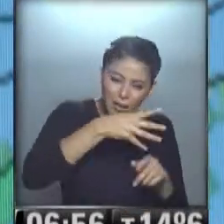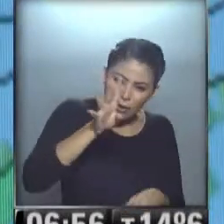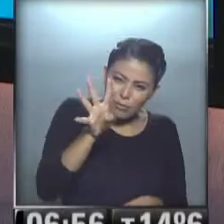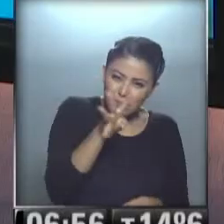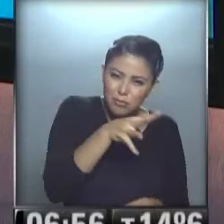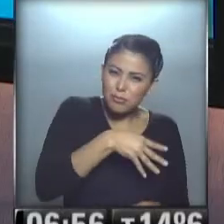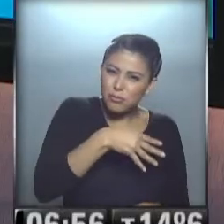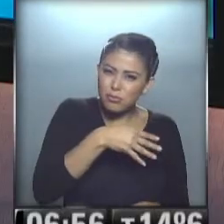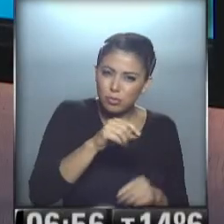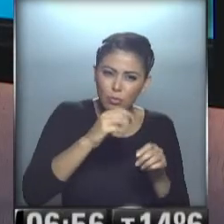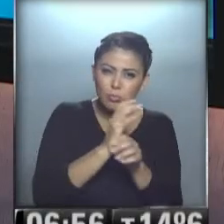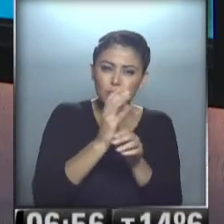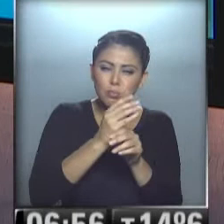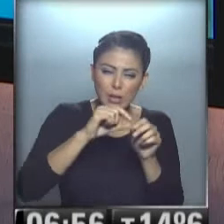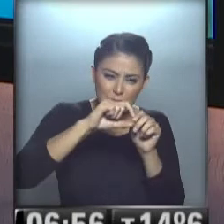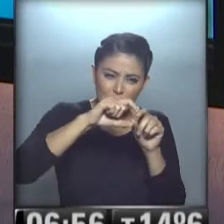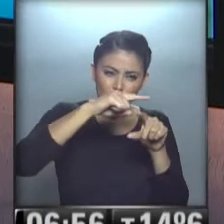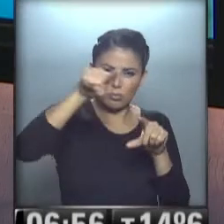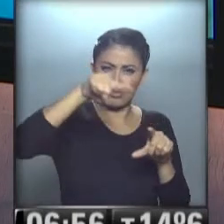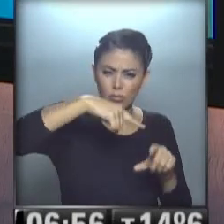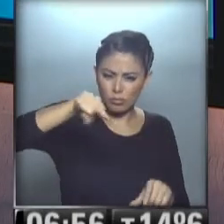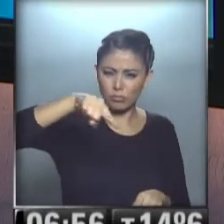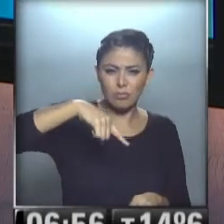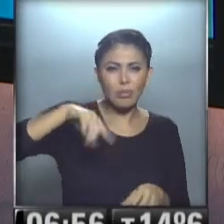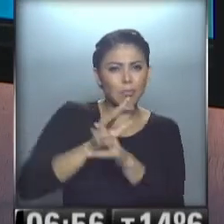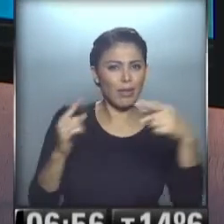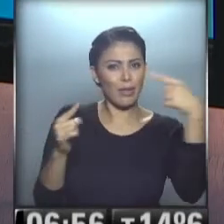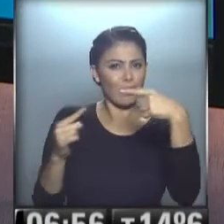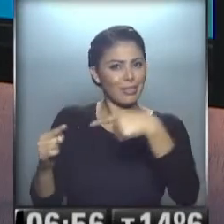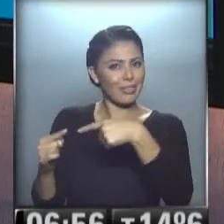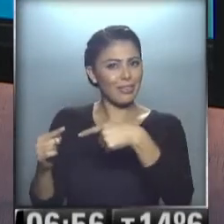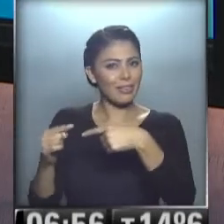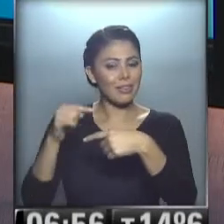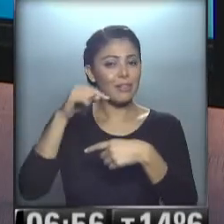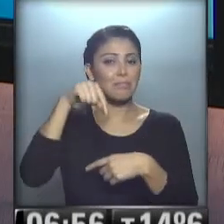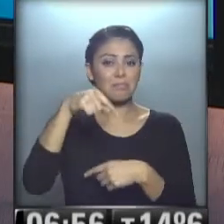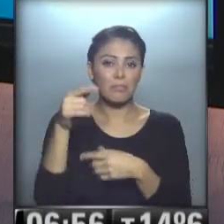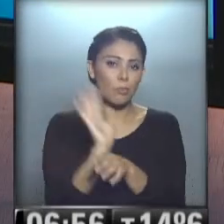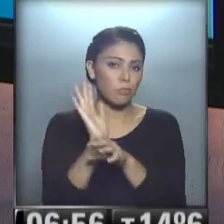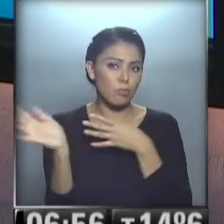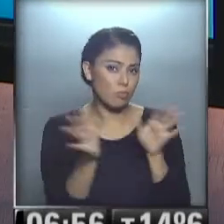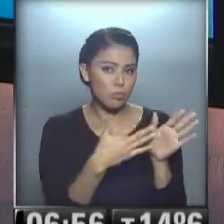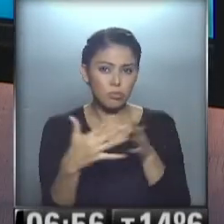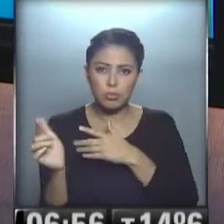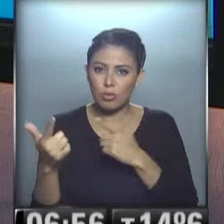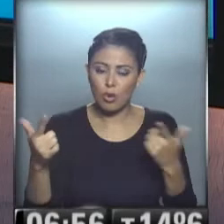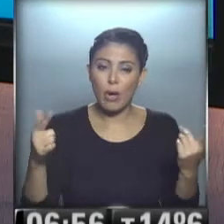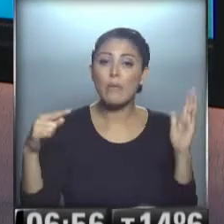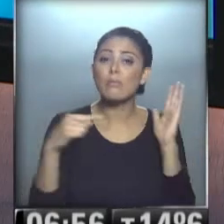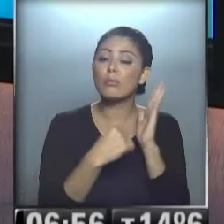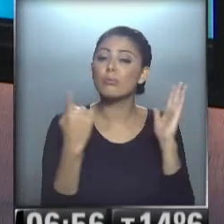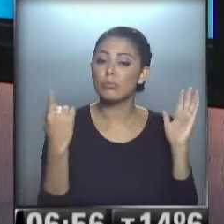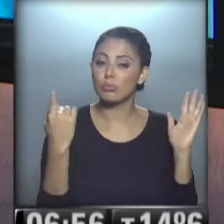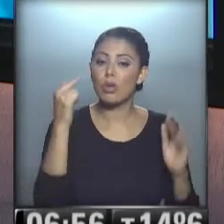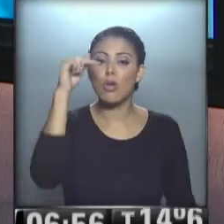presión... ...están tan como separadas... ...como enojadas entre ellas... ...no hay viento... ...en cambio nos vamos